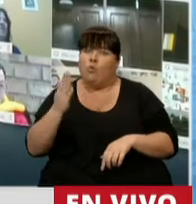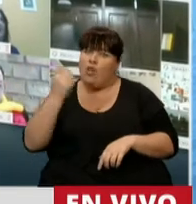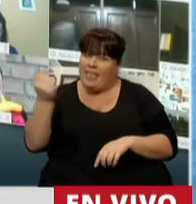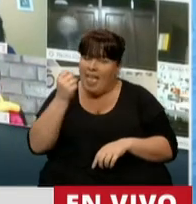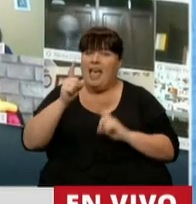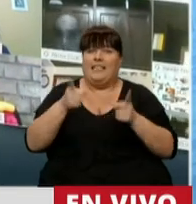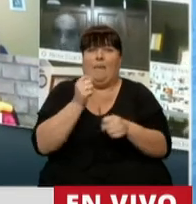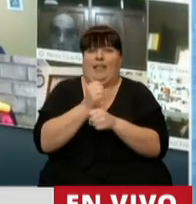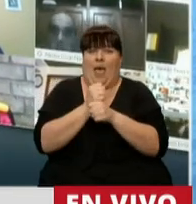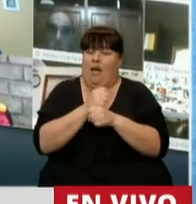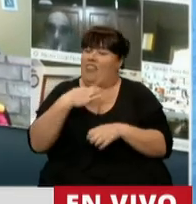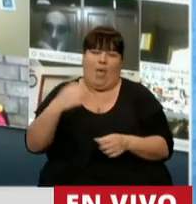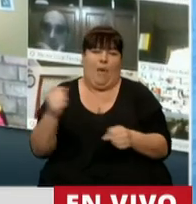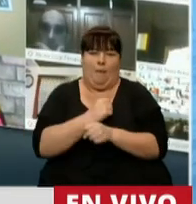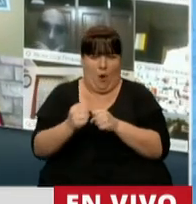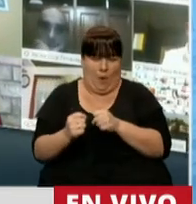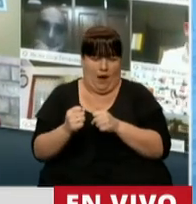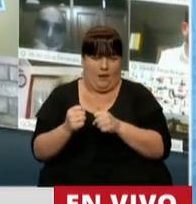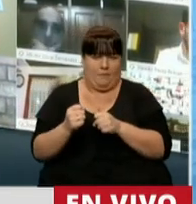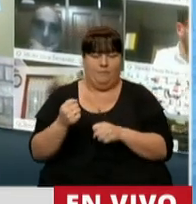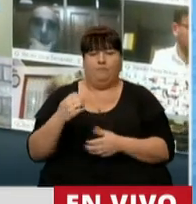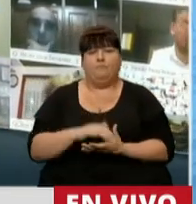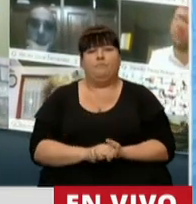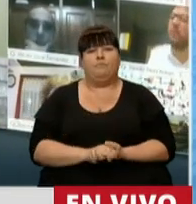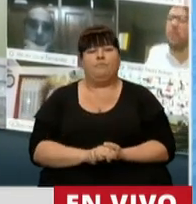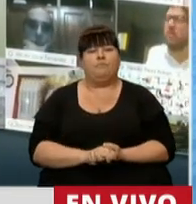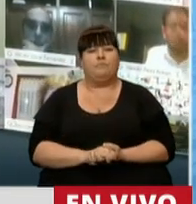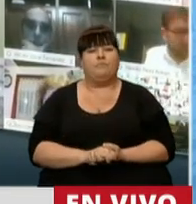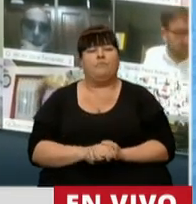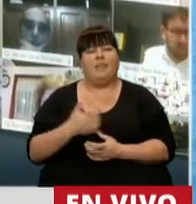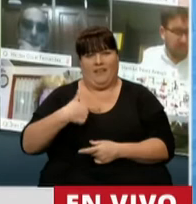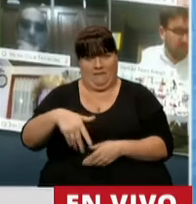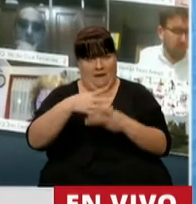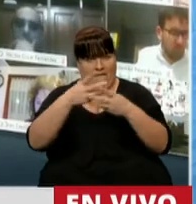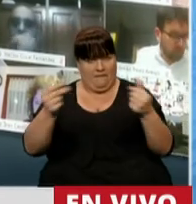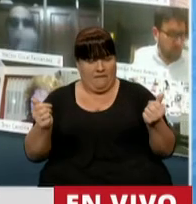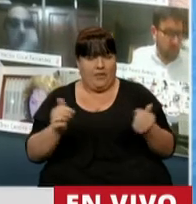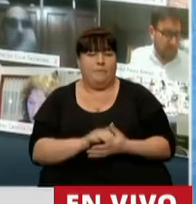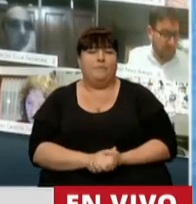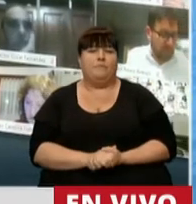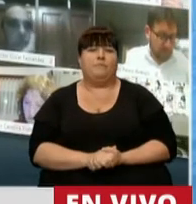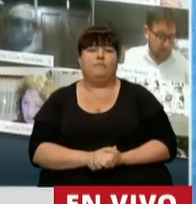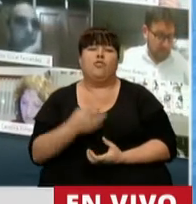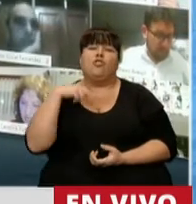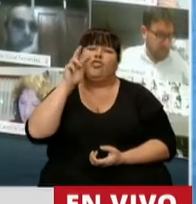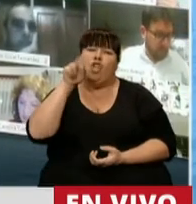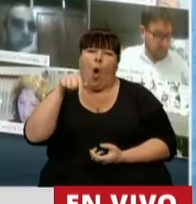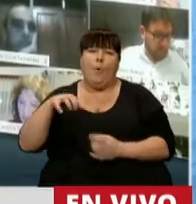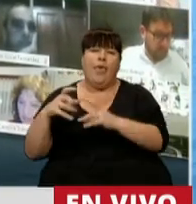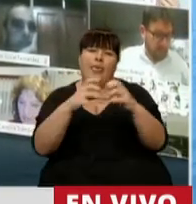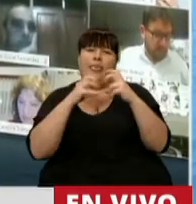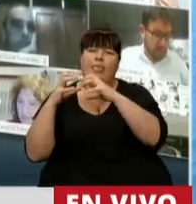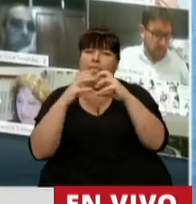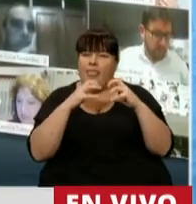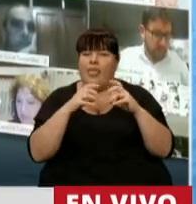y el trabajo. Últimamente, Presidente, para terminar, yo he visto en este debate